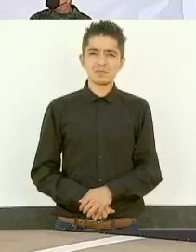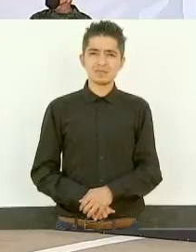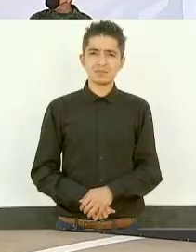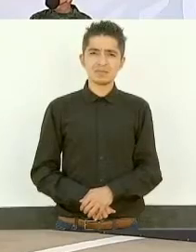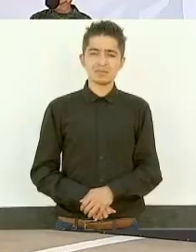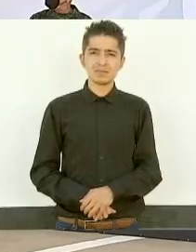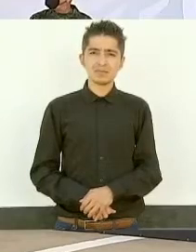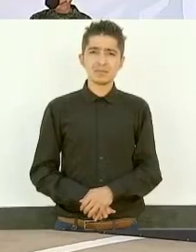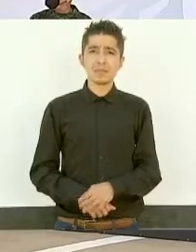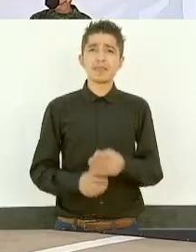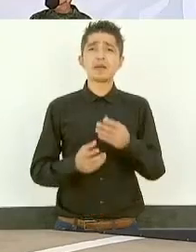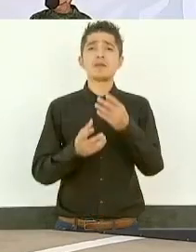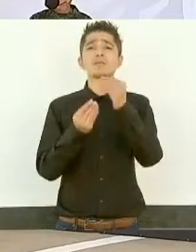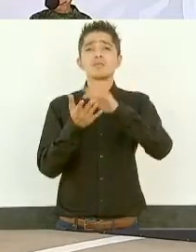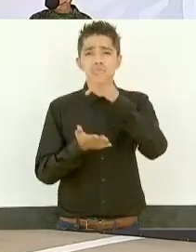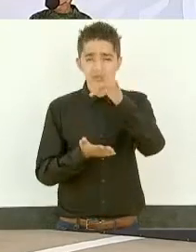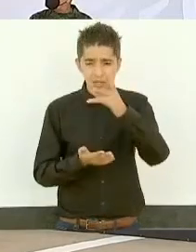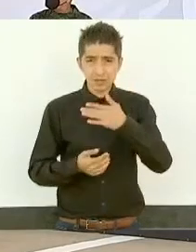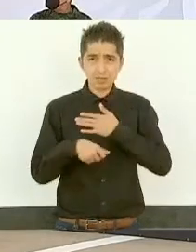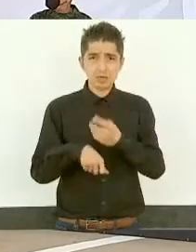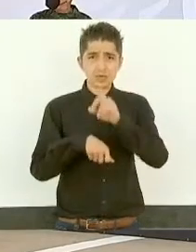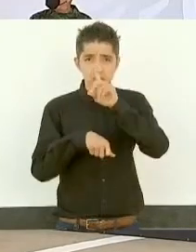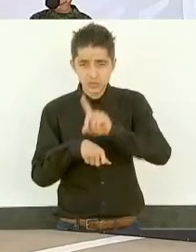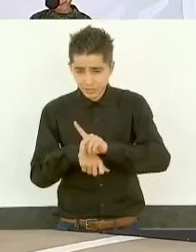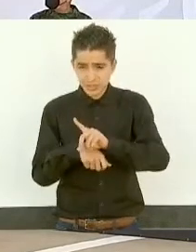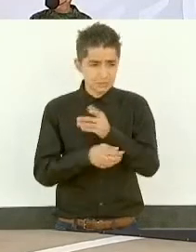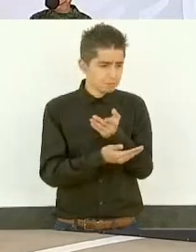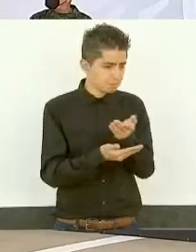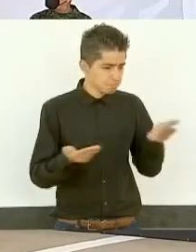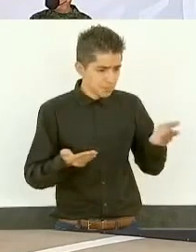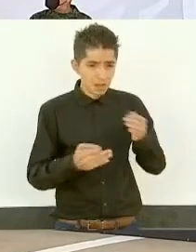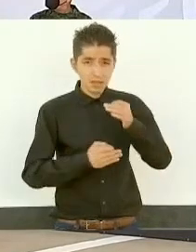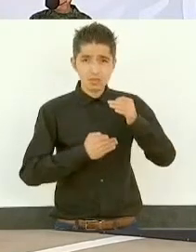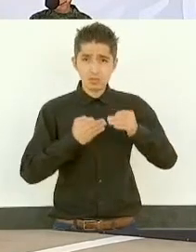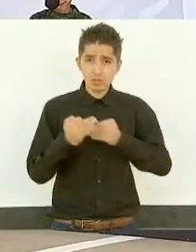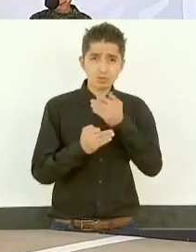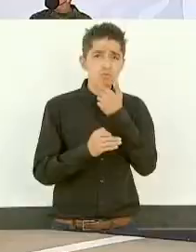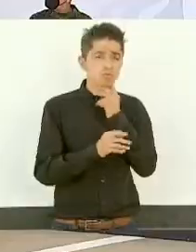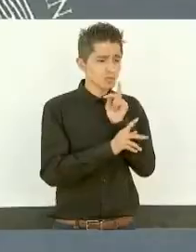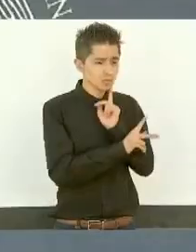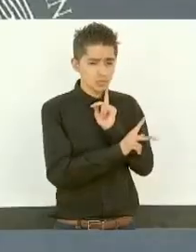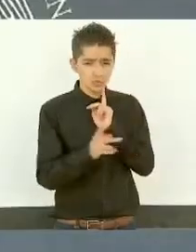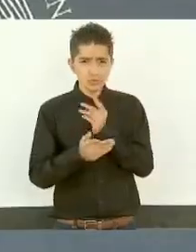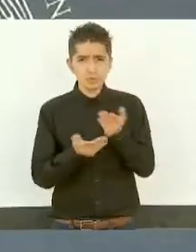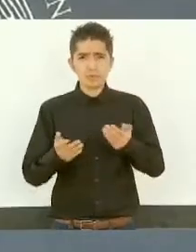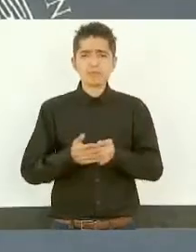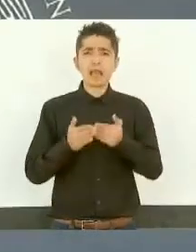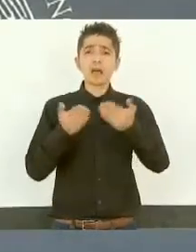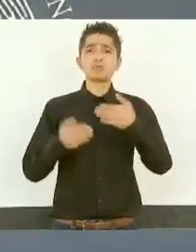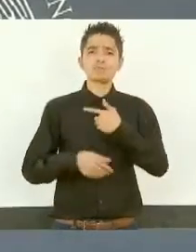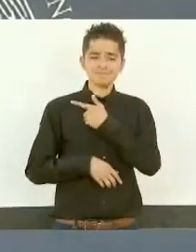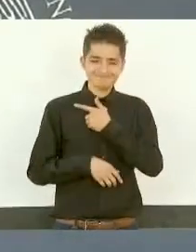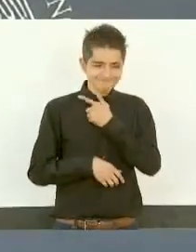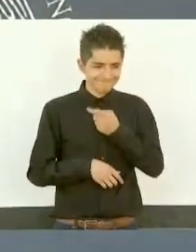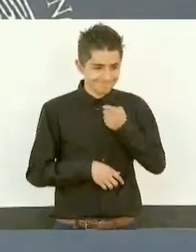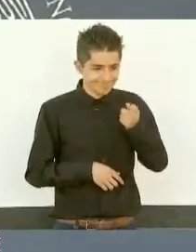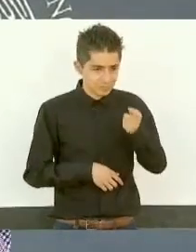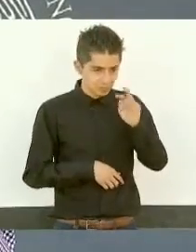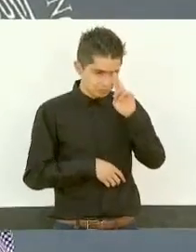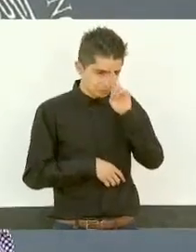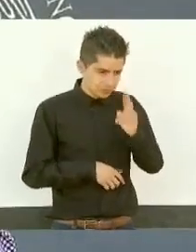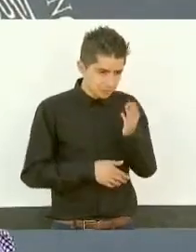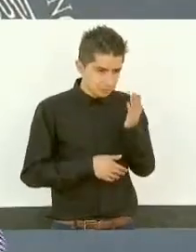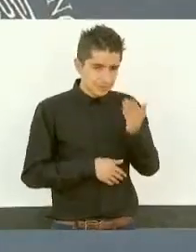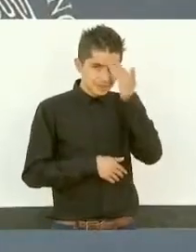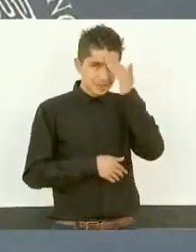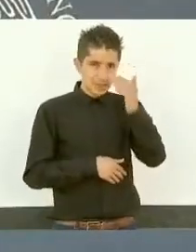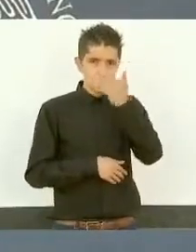Muchas gracias, muy buenos días a todas, a todos. Saludo con gusto y respeto al señor